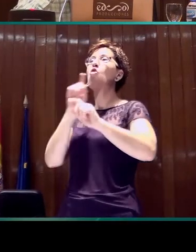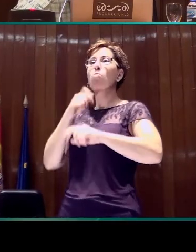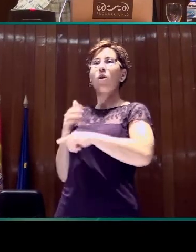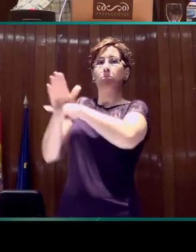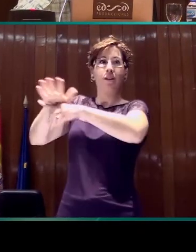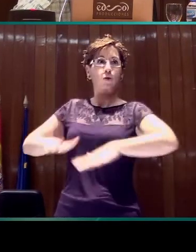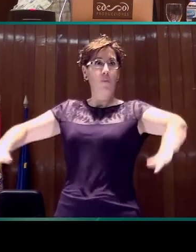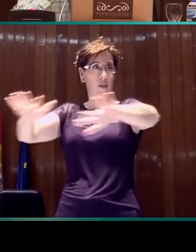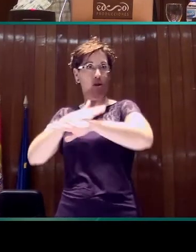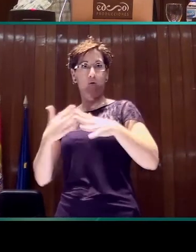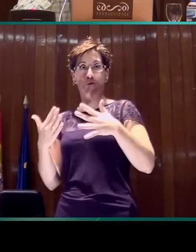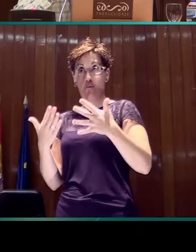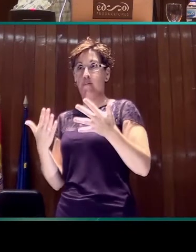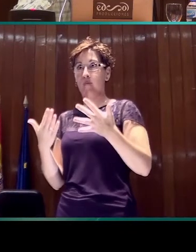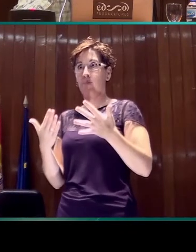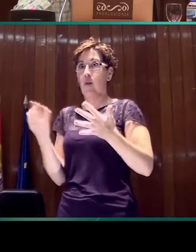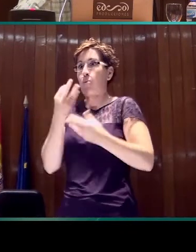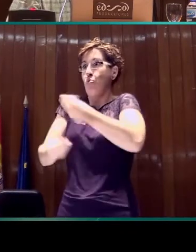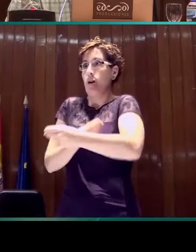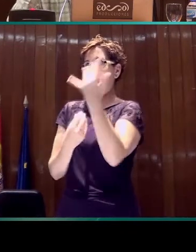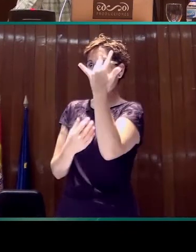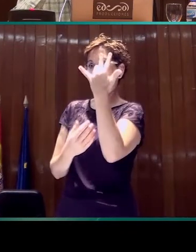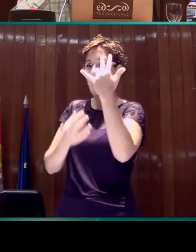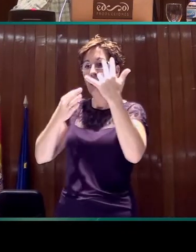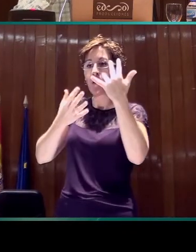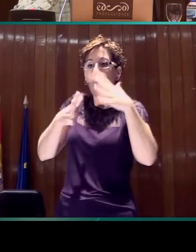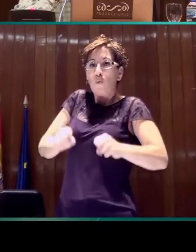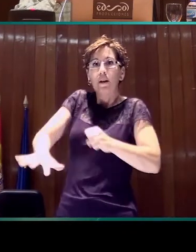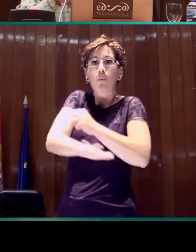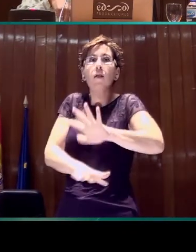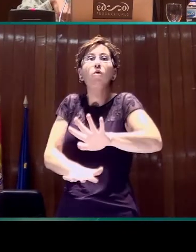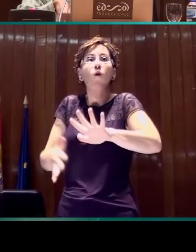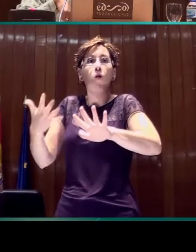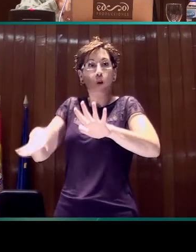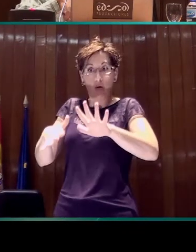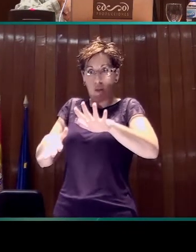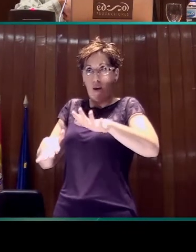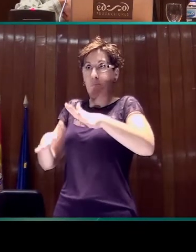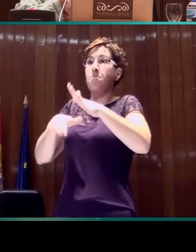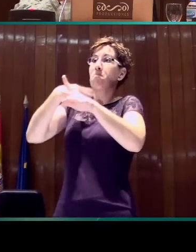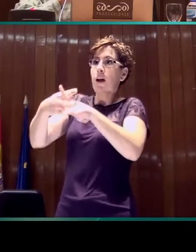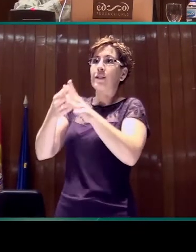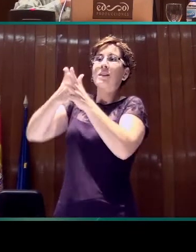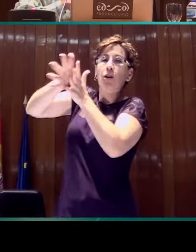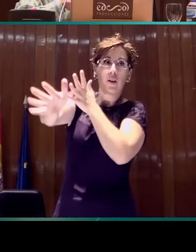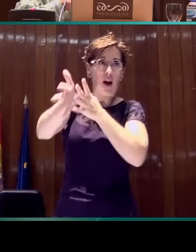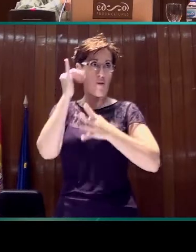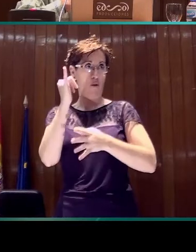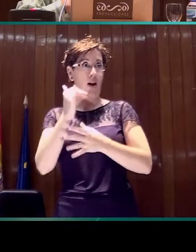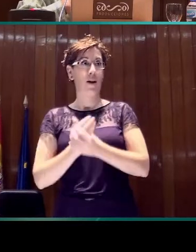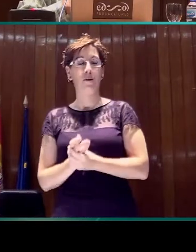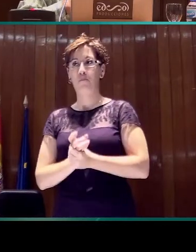¿vale? Donde está la mano físicamente y el significado, el polo semántico. Pero estas boyas